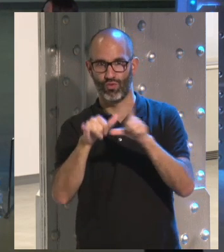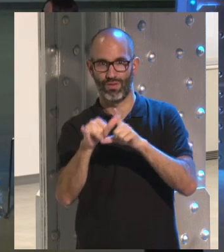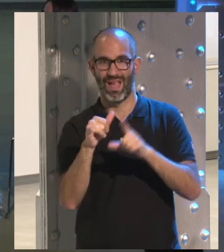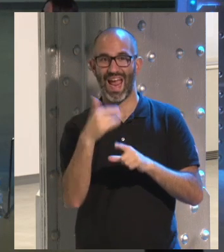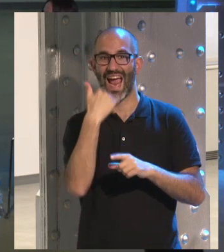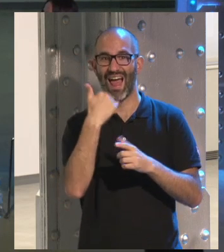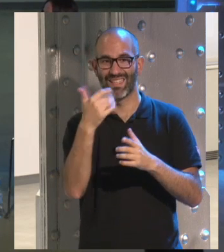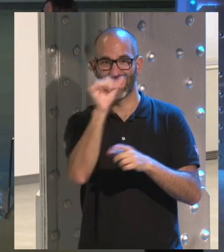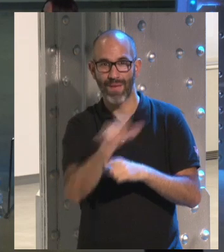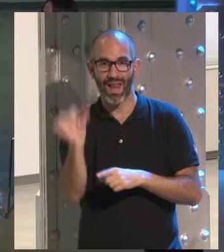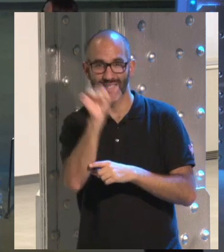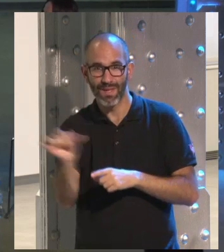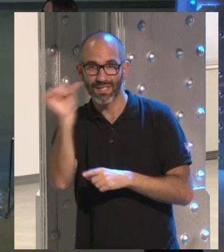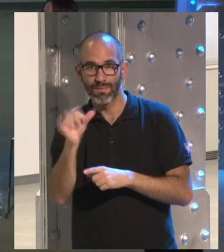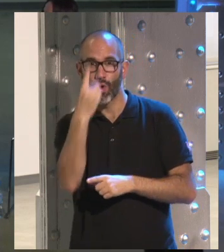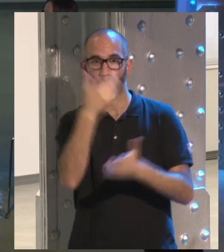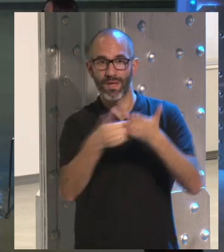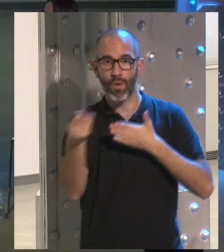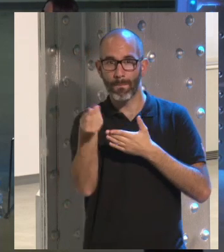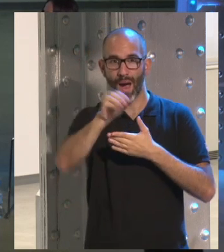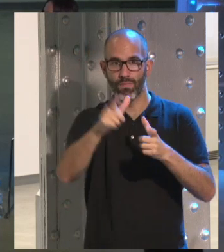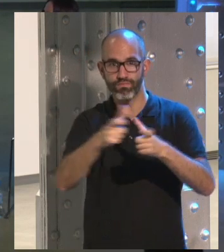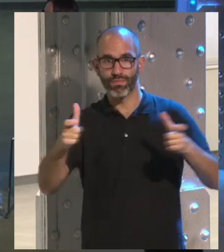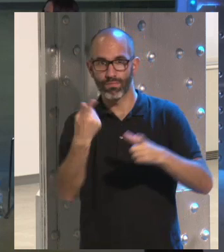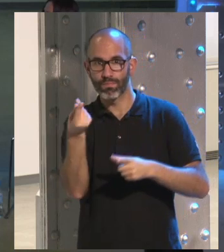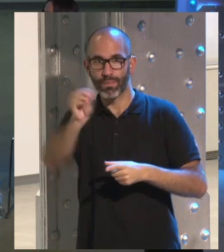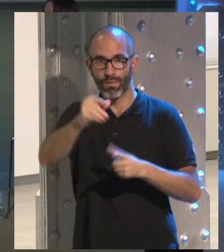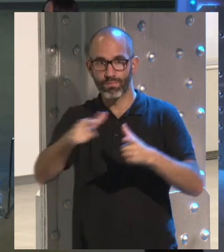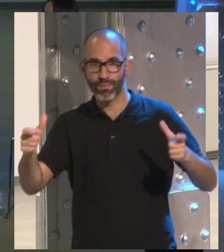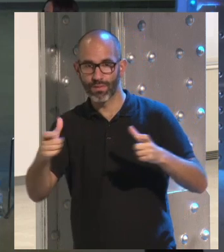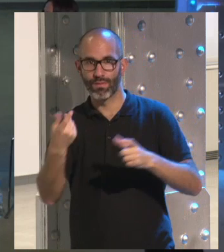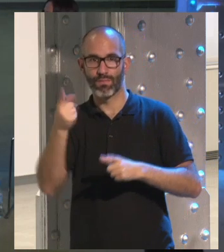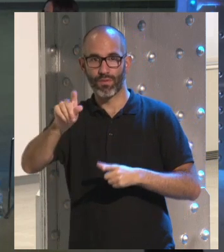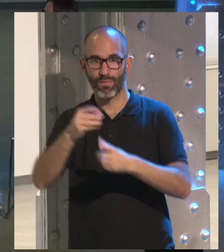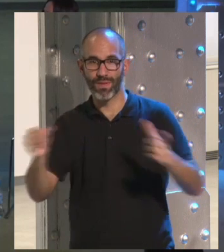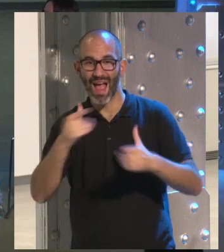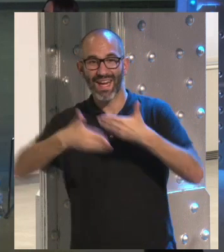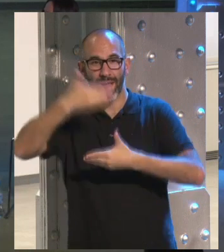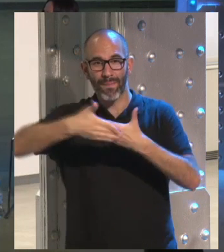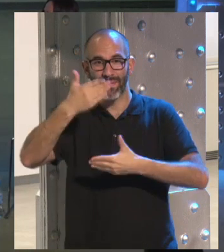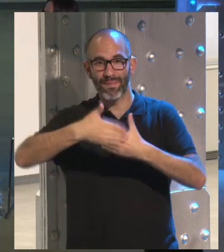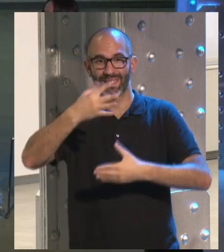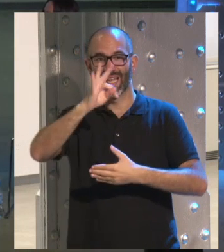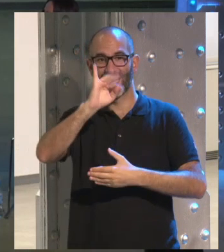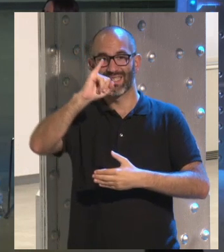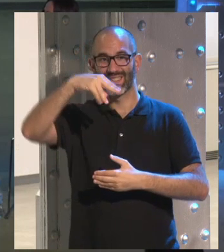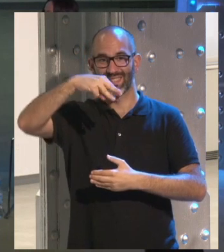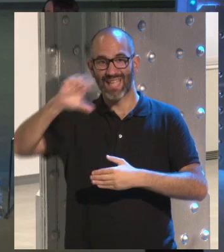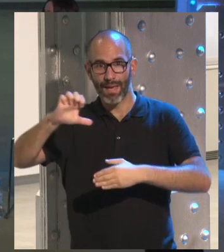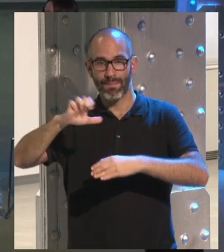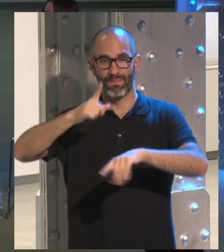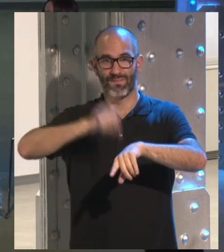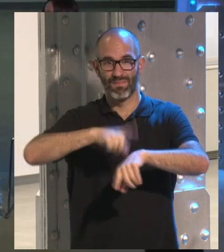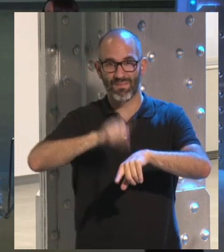por ejemplo, en la revista Time. Ha salido en la revista Time y es un español que tiene más seguidores que Beyoncé y que Lady